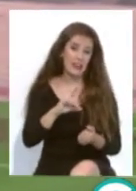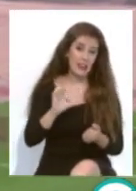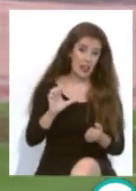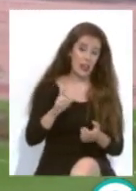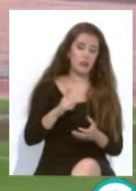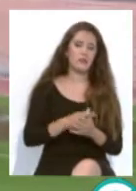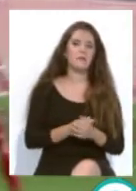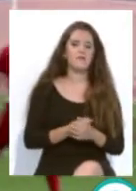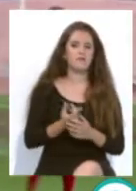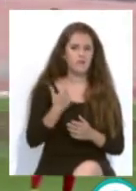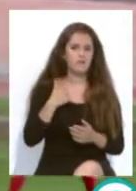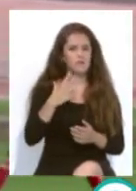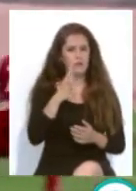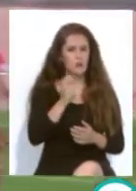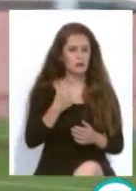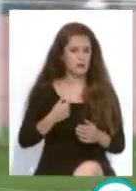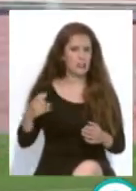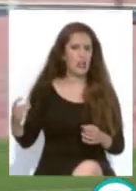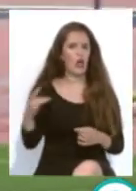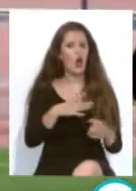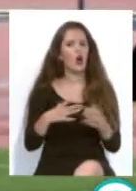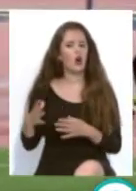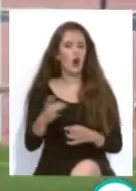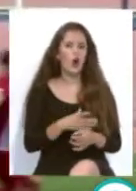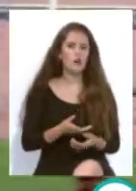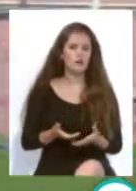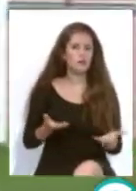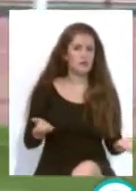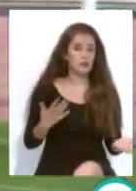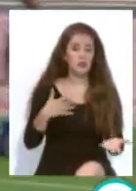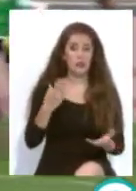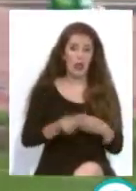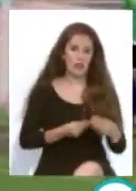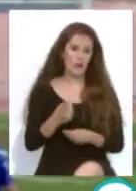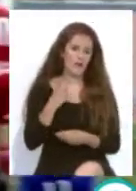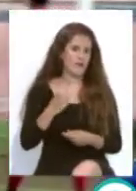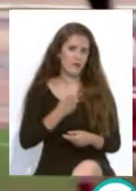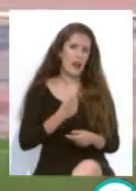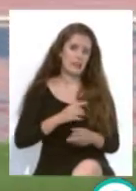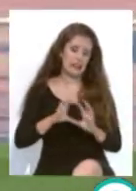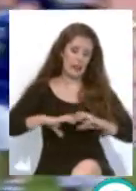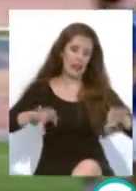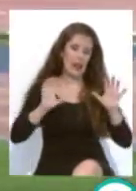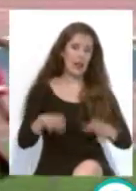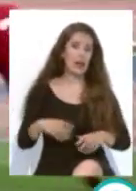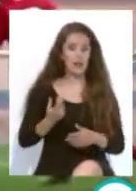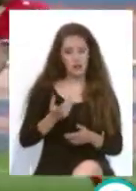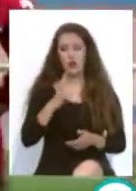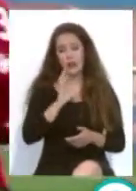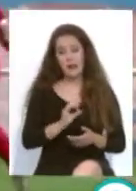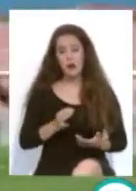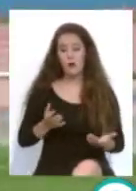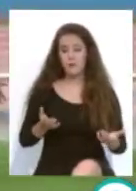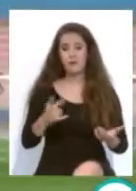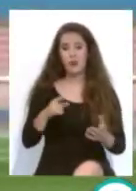pulir todavía, pero que tiene gol y que es una cosa que le hacíamos mucho en falta en el Carranza, pero contigo en eso yo creo que